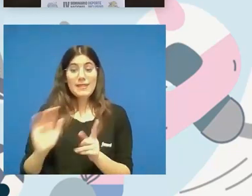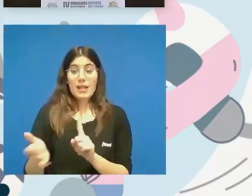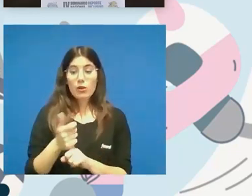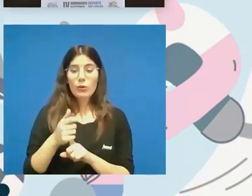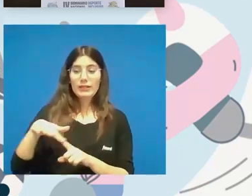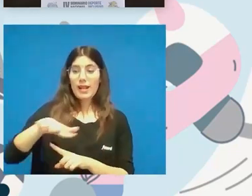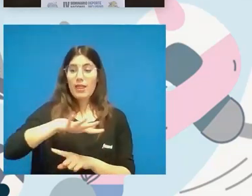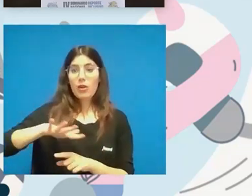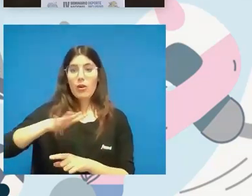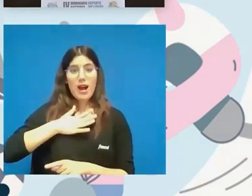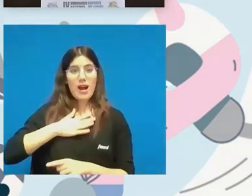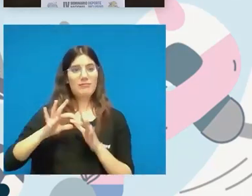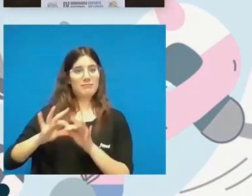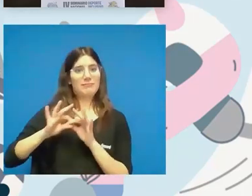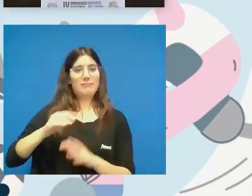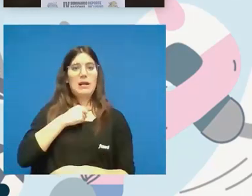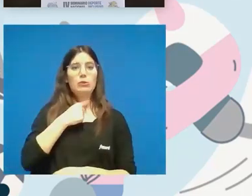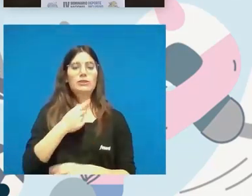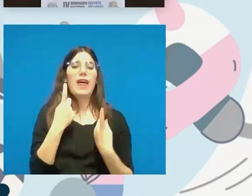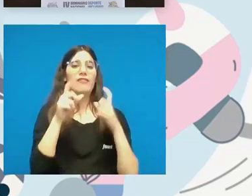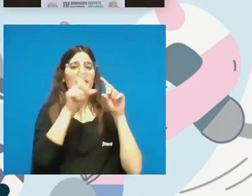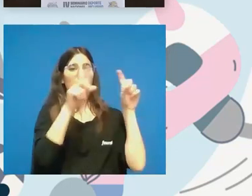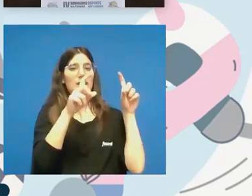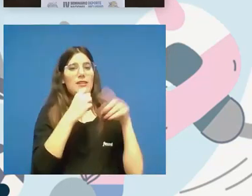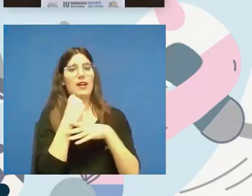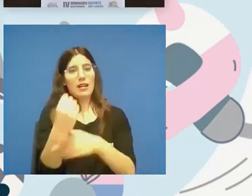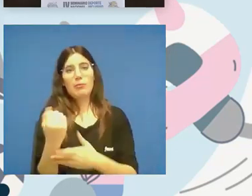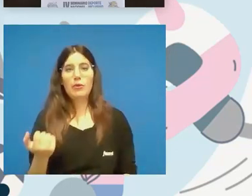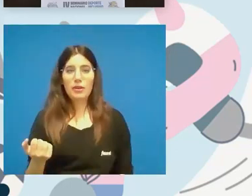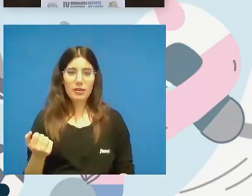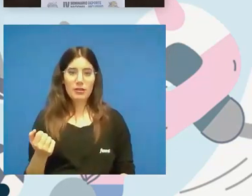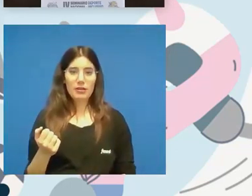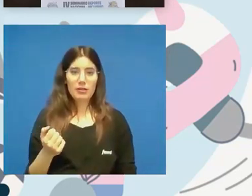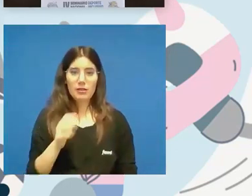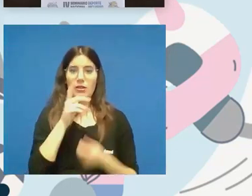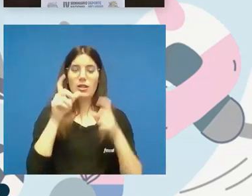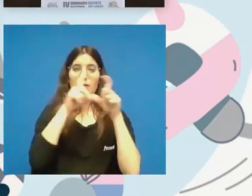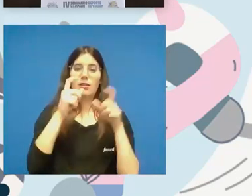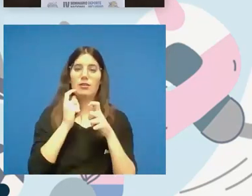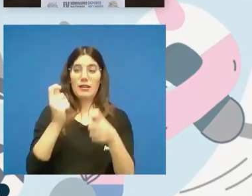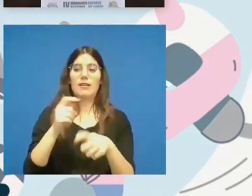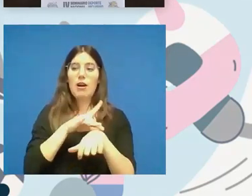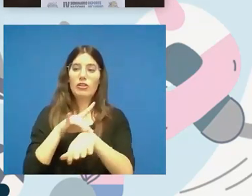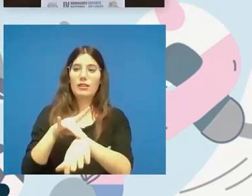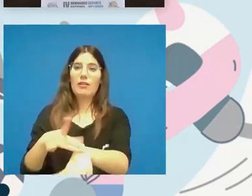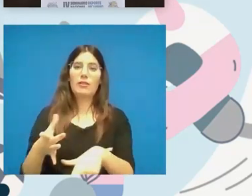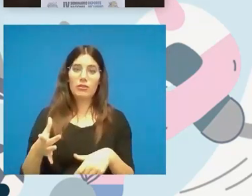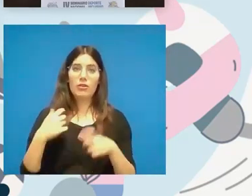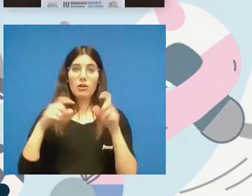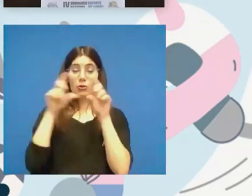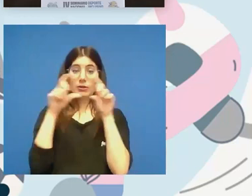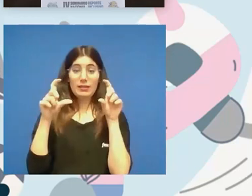encaje necesitan una entidad que aglutine una entidad que sepa orientarlos una entidad de